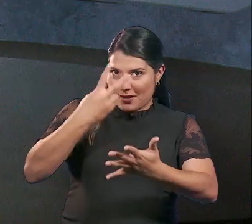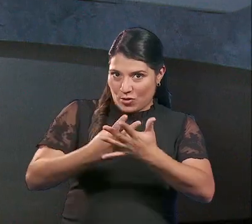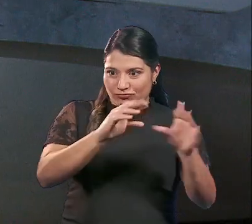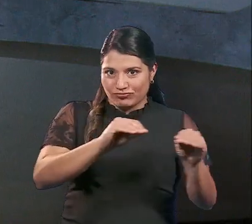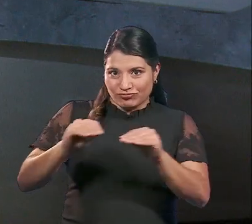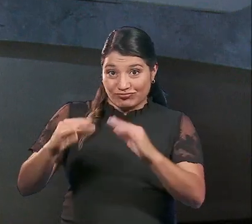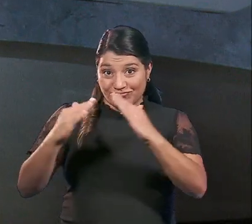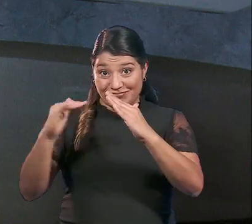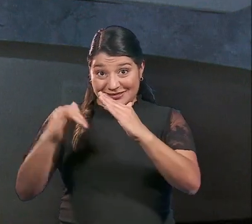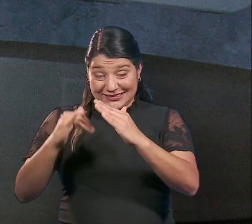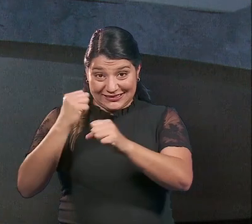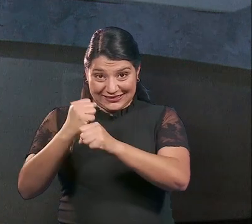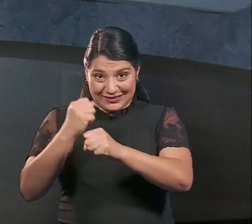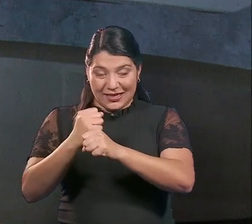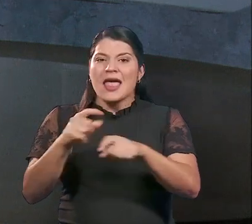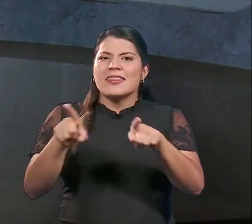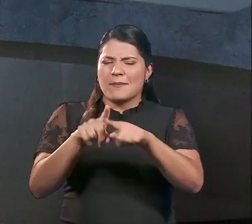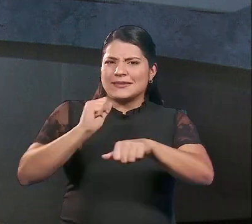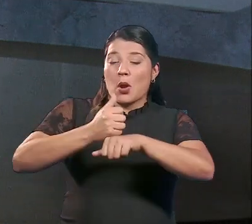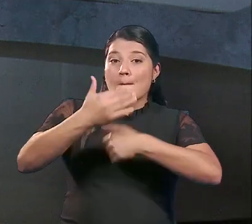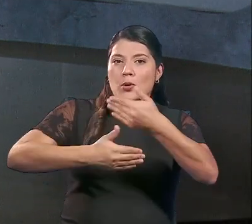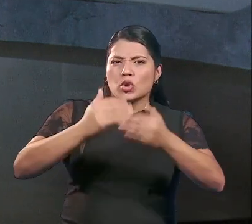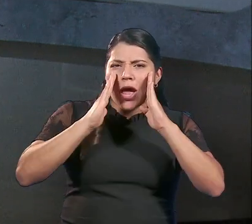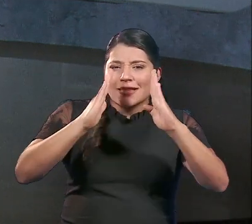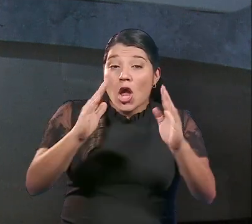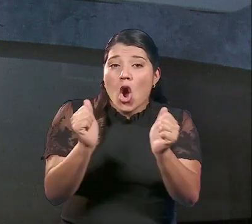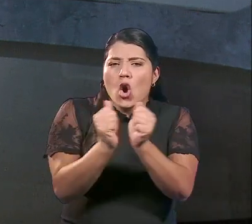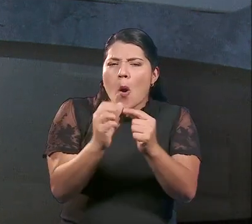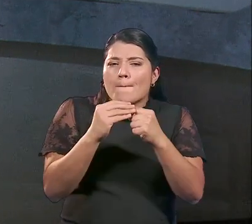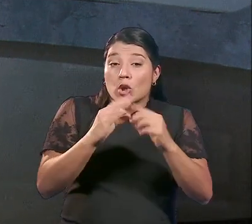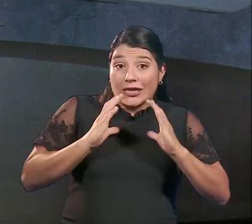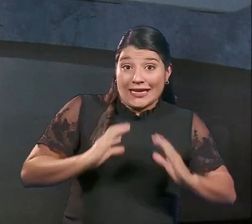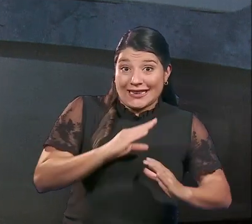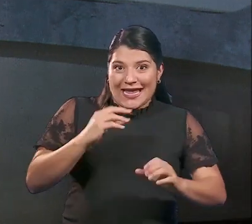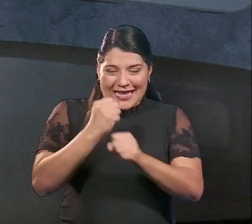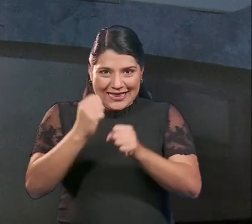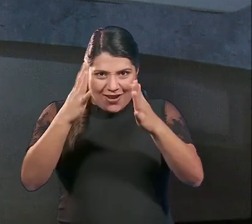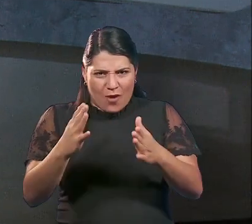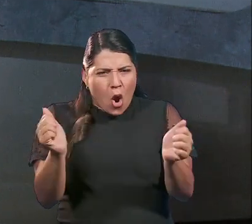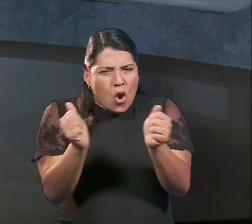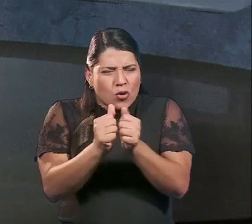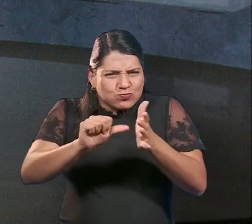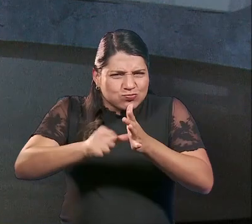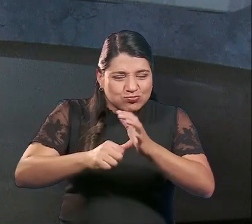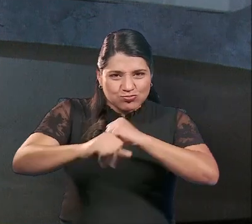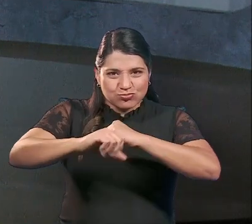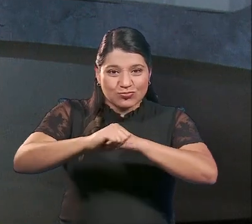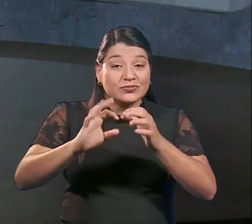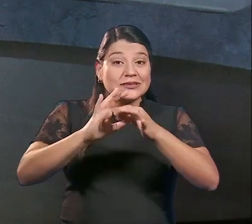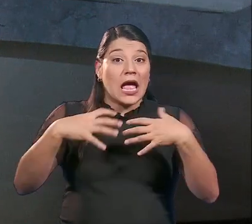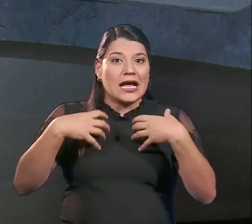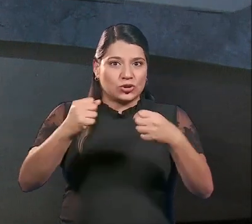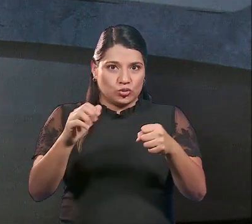Valores. Estableciendo además un protocolo de atención con prioridad a nuestros clientes y colaboradores bajo una intensa campaña de